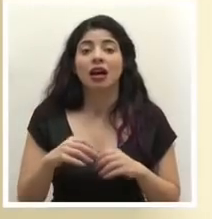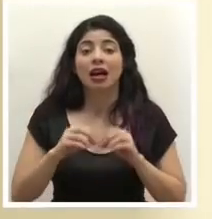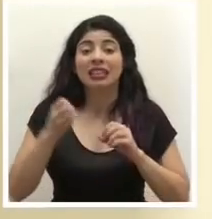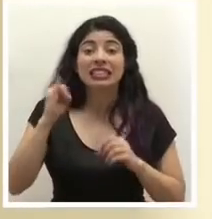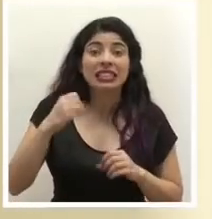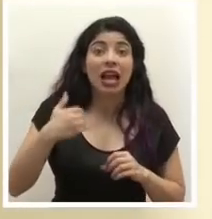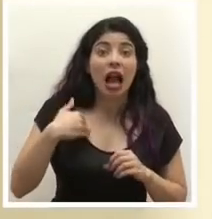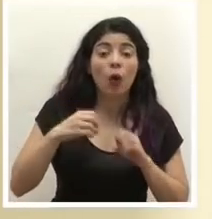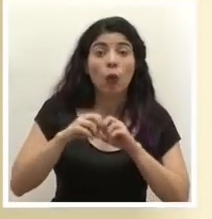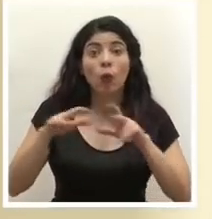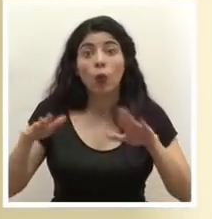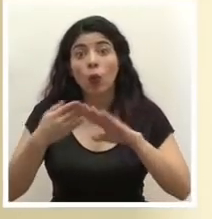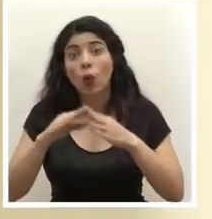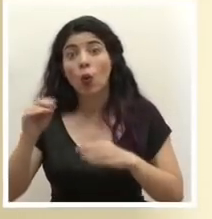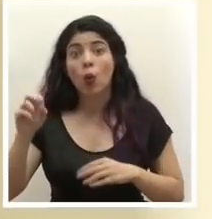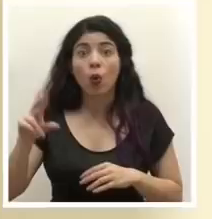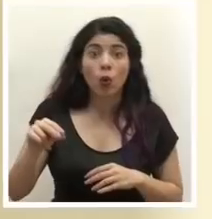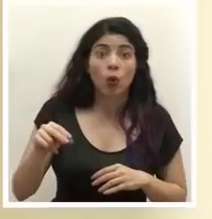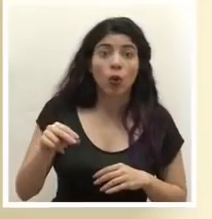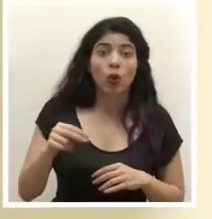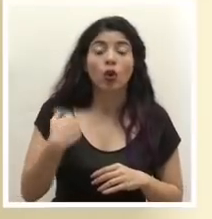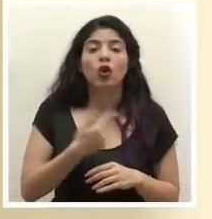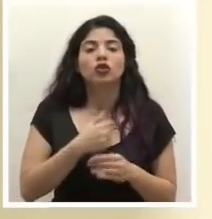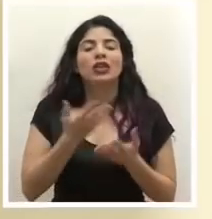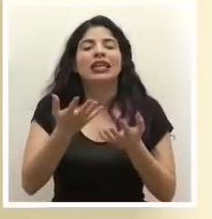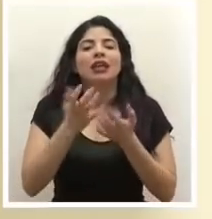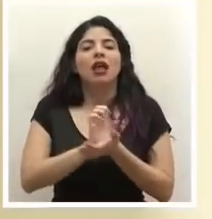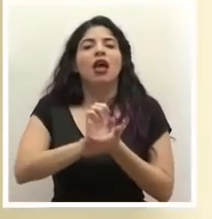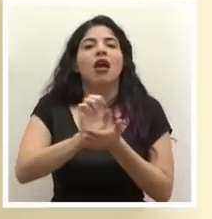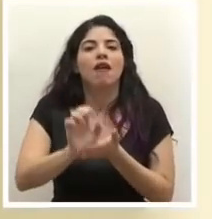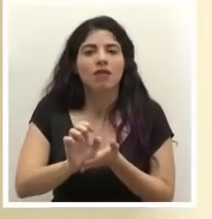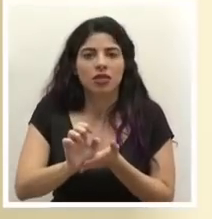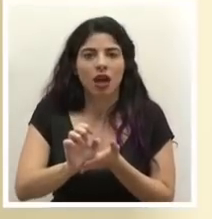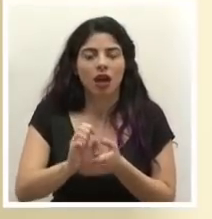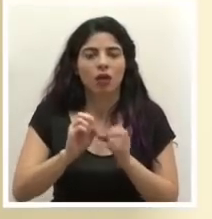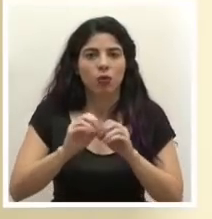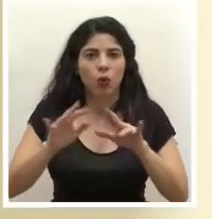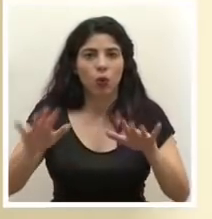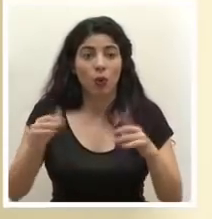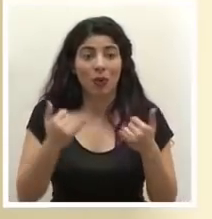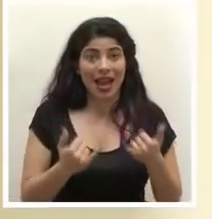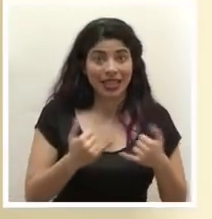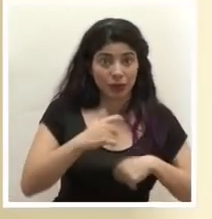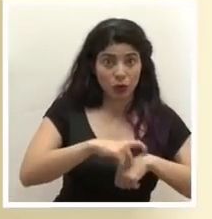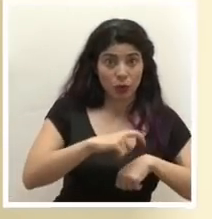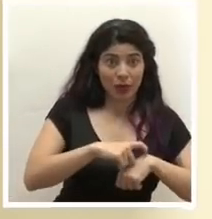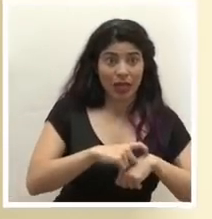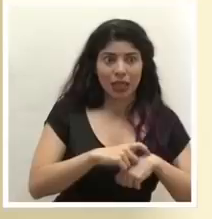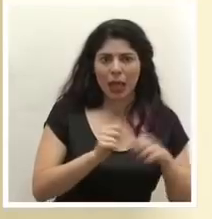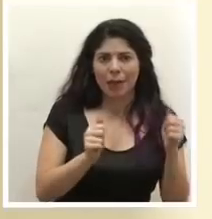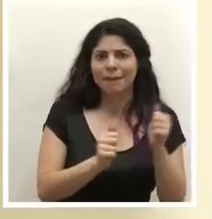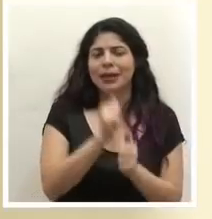comunitaria indicamos que el paso de que haya transmisión comunitaria de una fase como la que tenemos hoy en día que ha sido